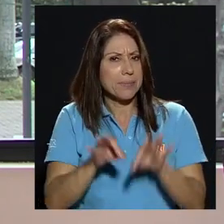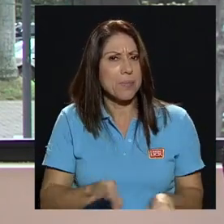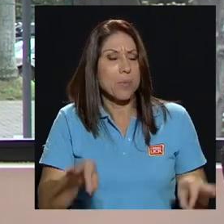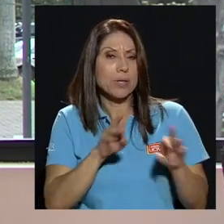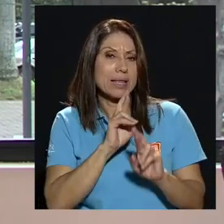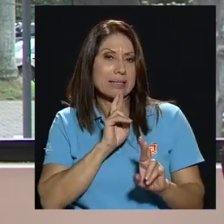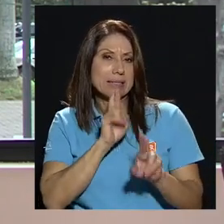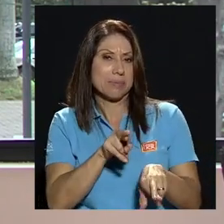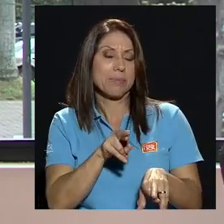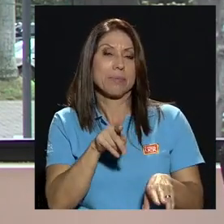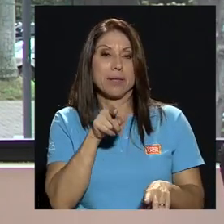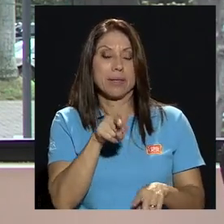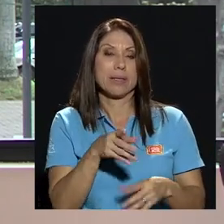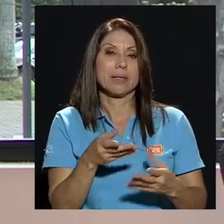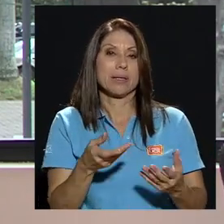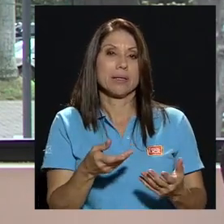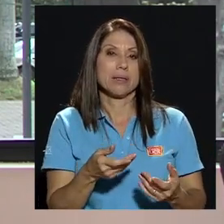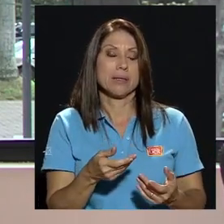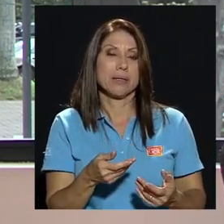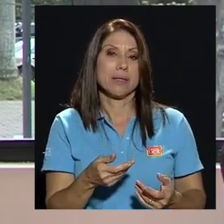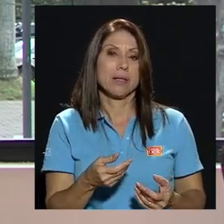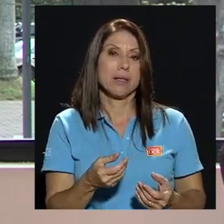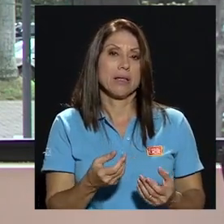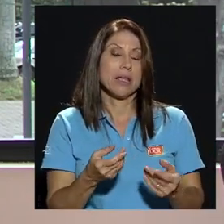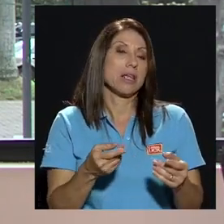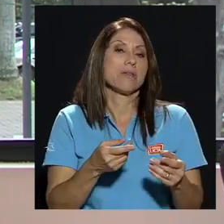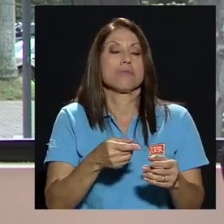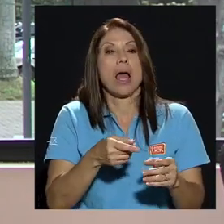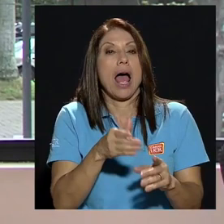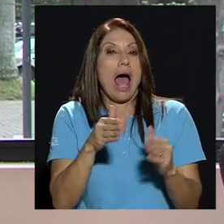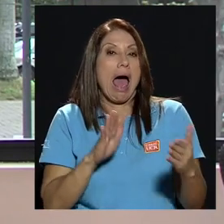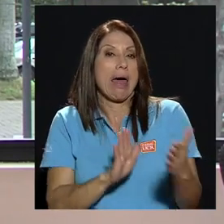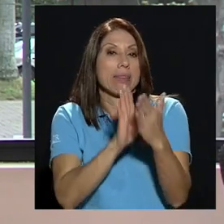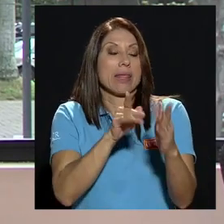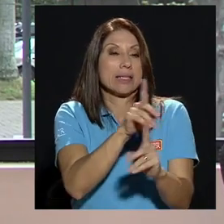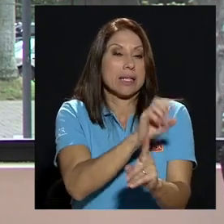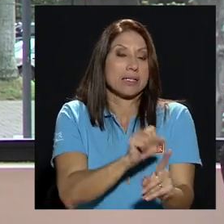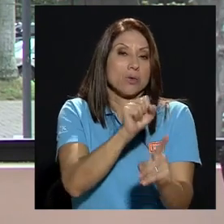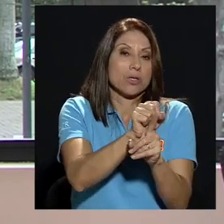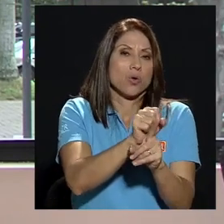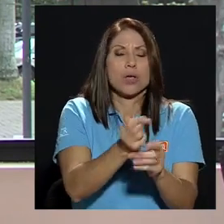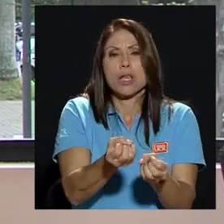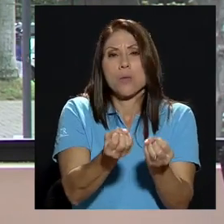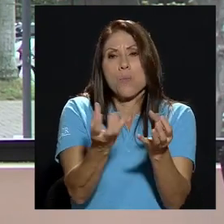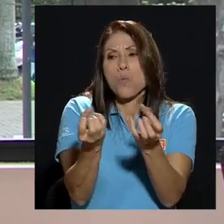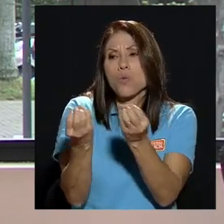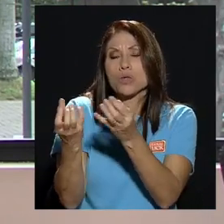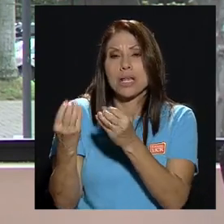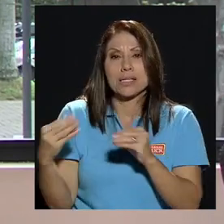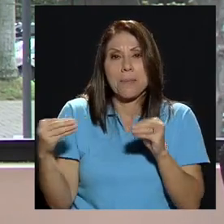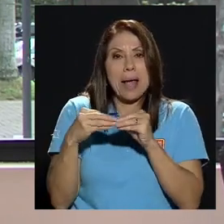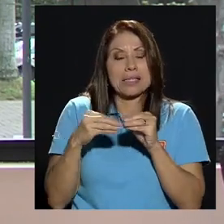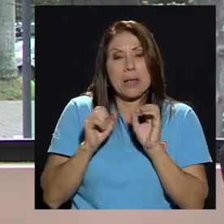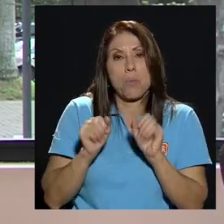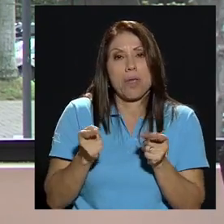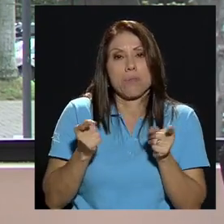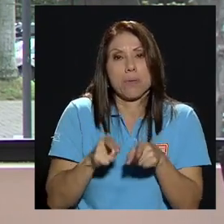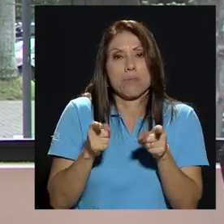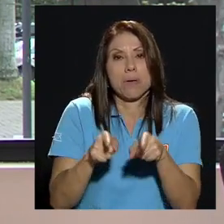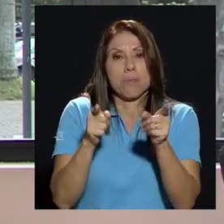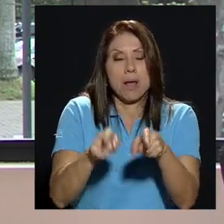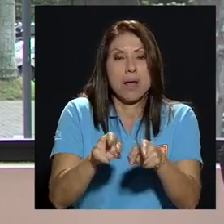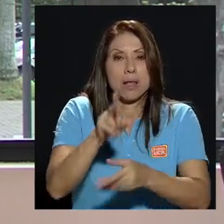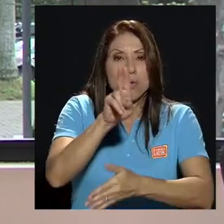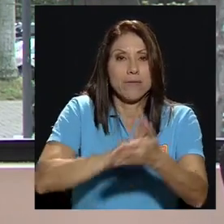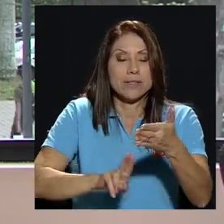ante una situación como esta y muchas más que podrían surgir día a día en la universidad